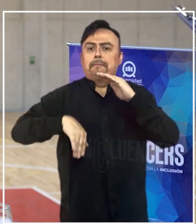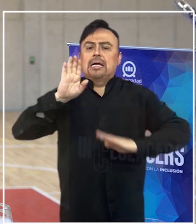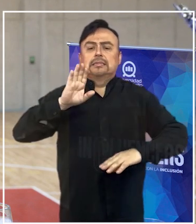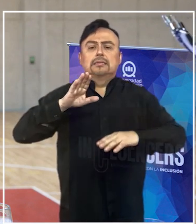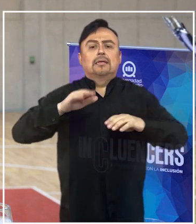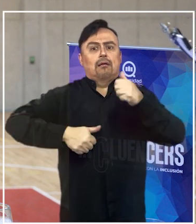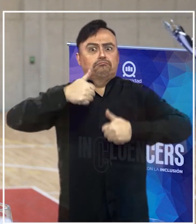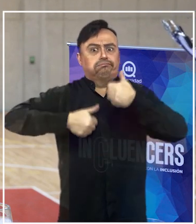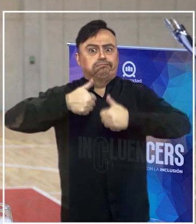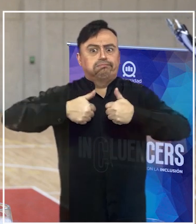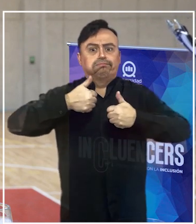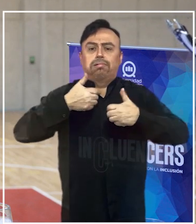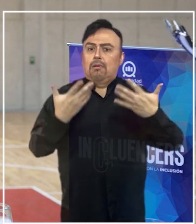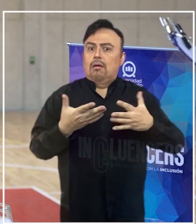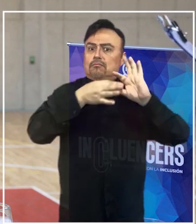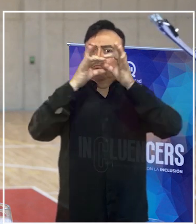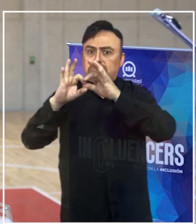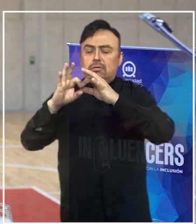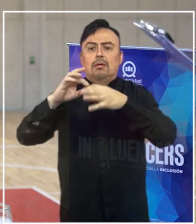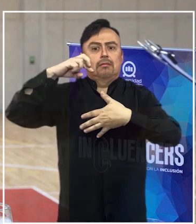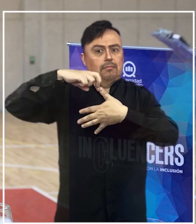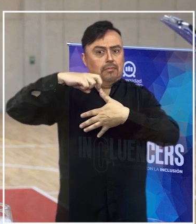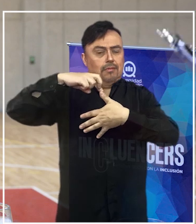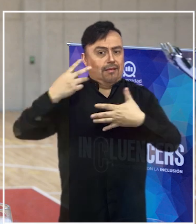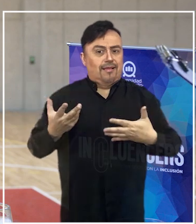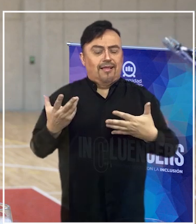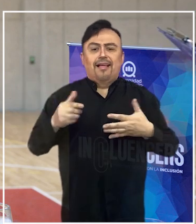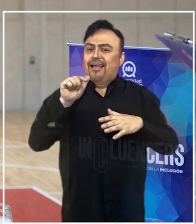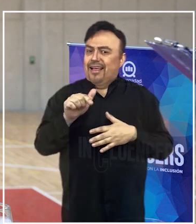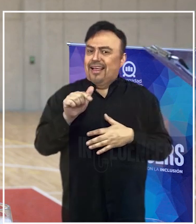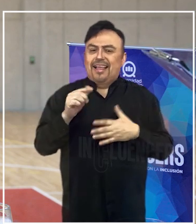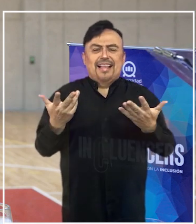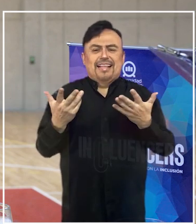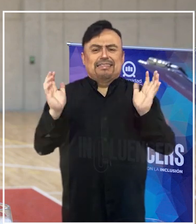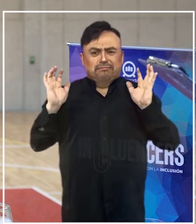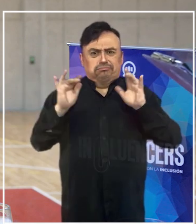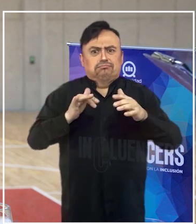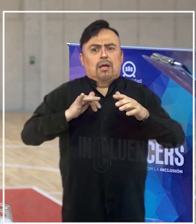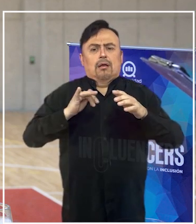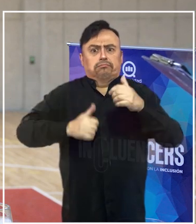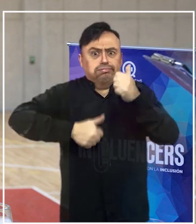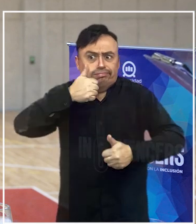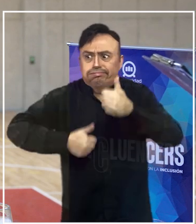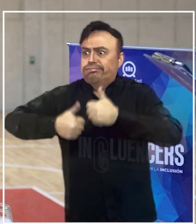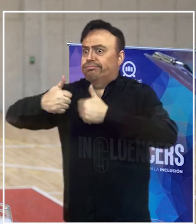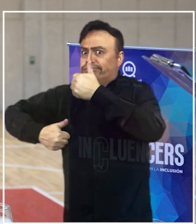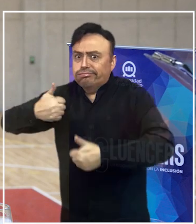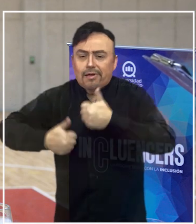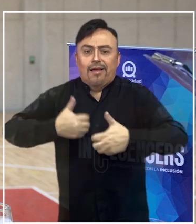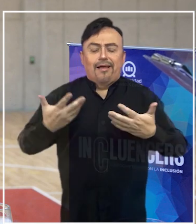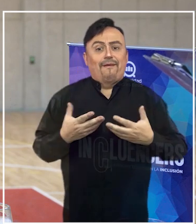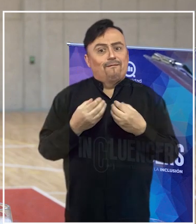ambos juegos y particularmente los parapanamericanos creo que son una dinámica muy competitiva y eso es muy valioso.